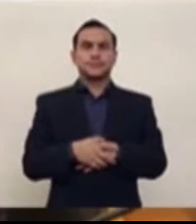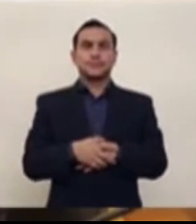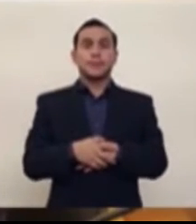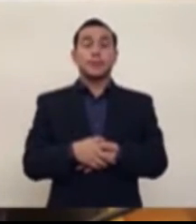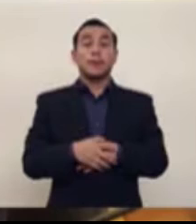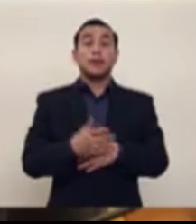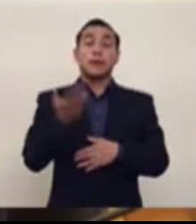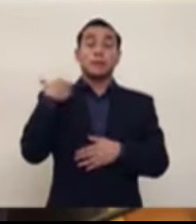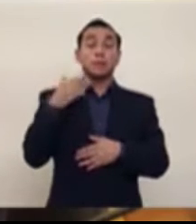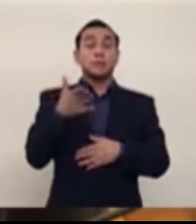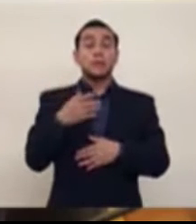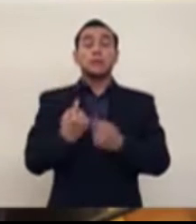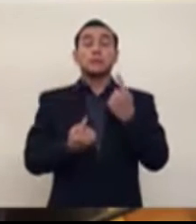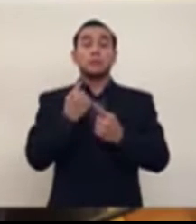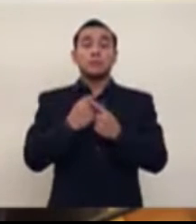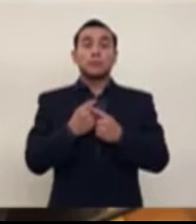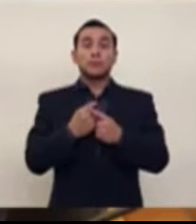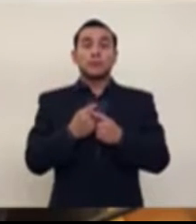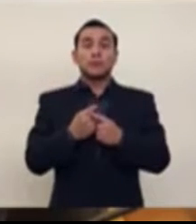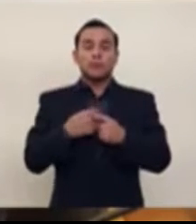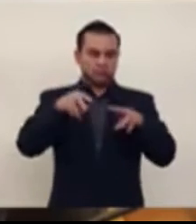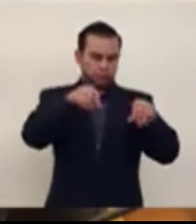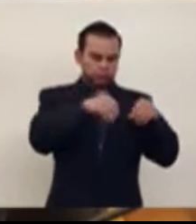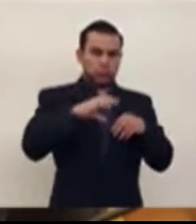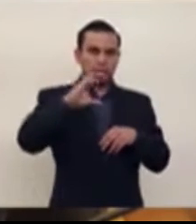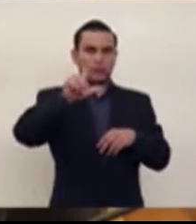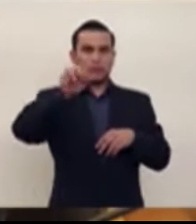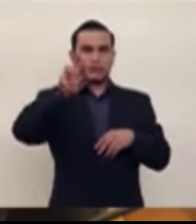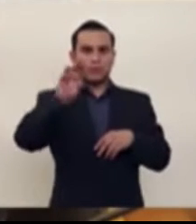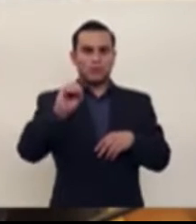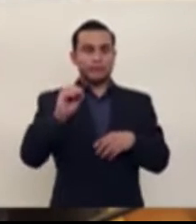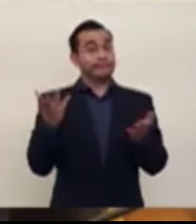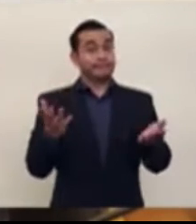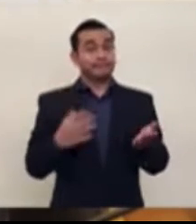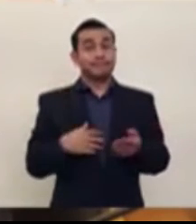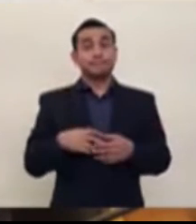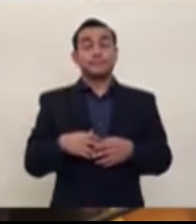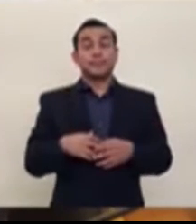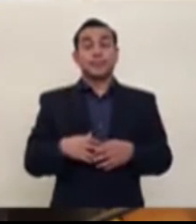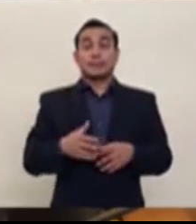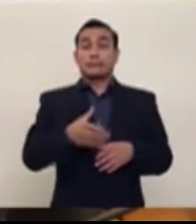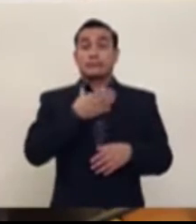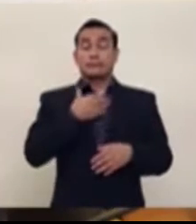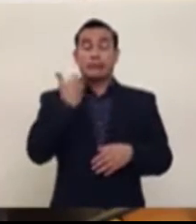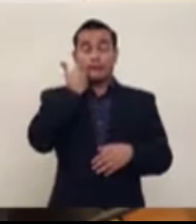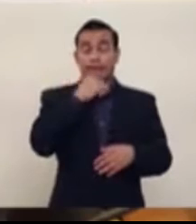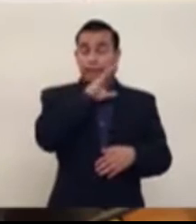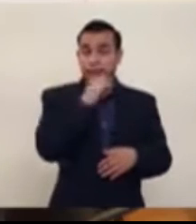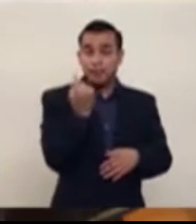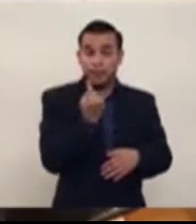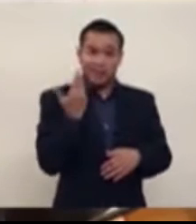utilizaban herbicidas que eran tóxicos y no sólo para la salud de las personas, incluso,